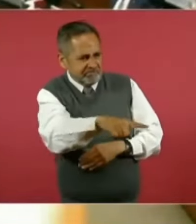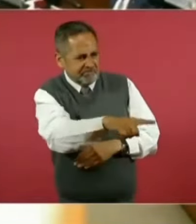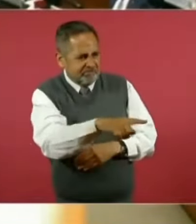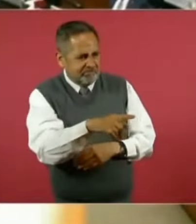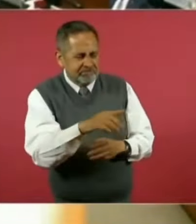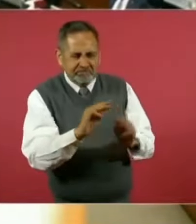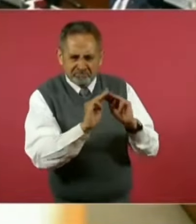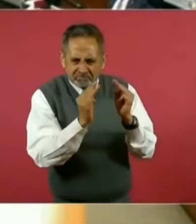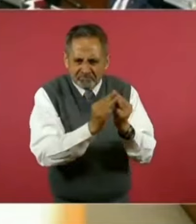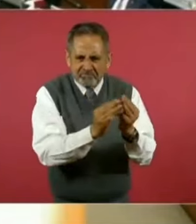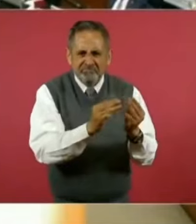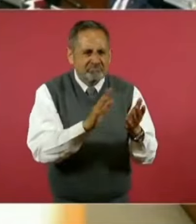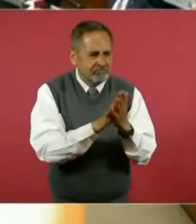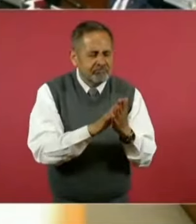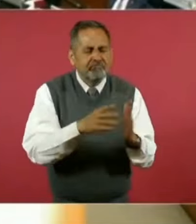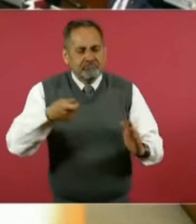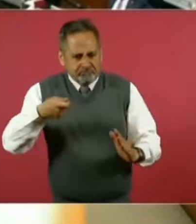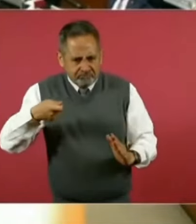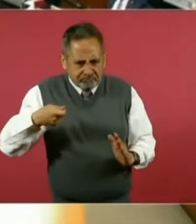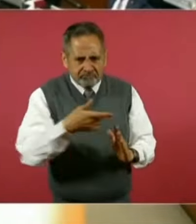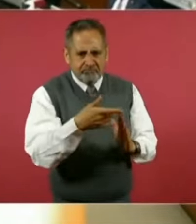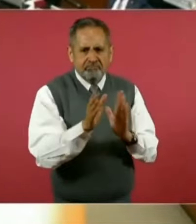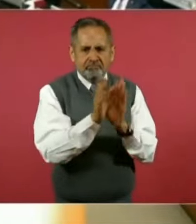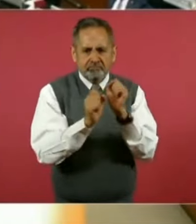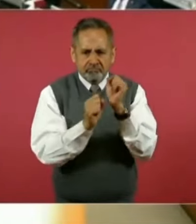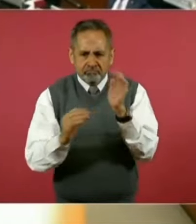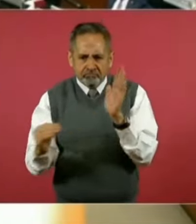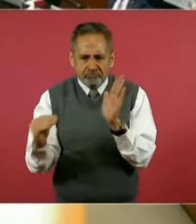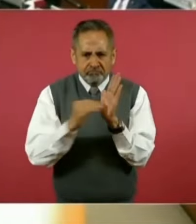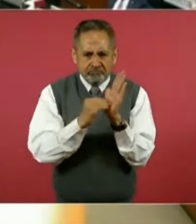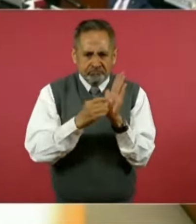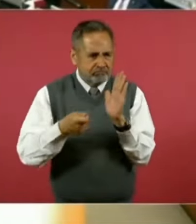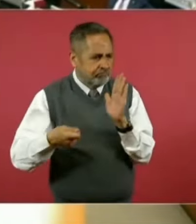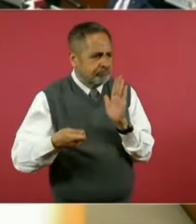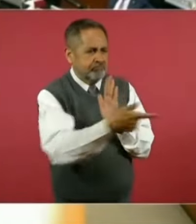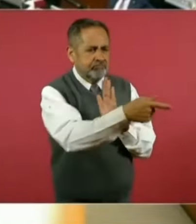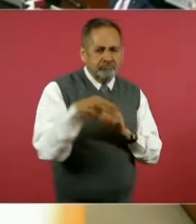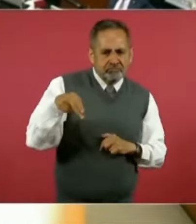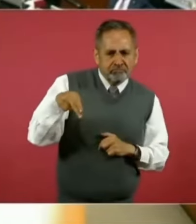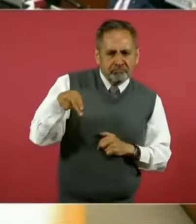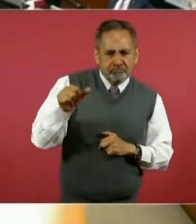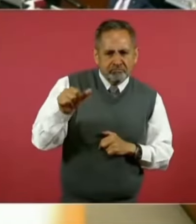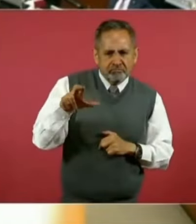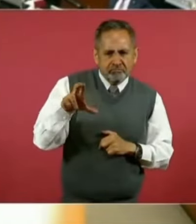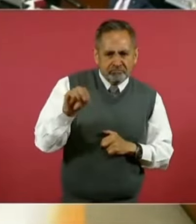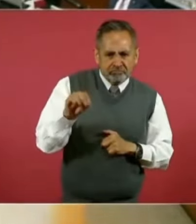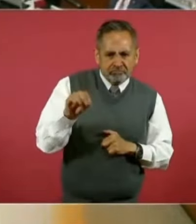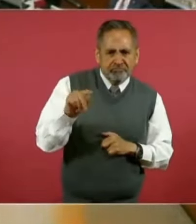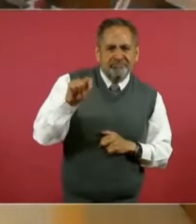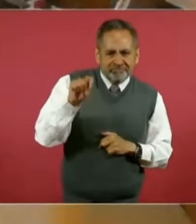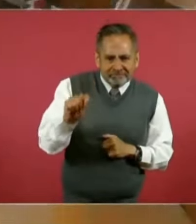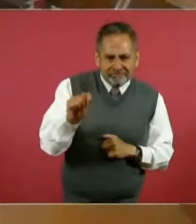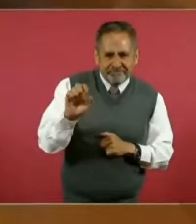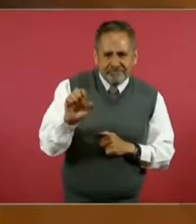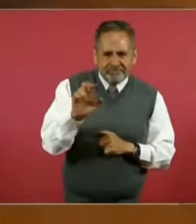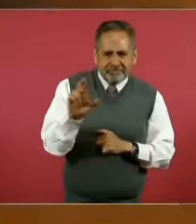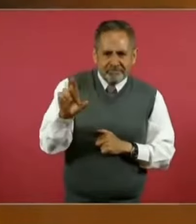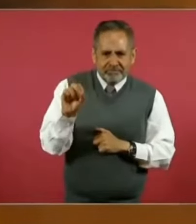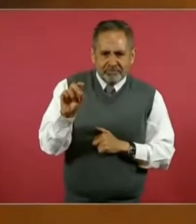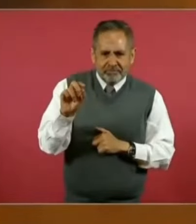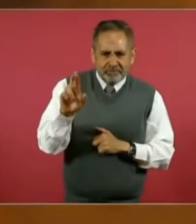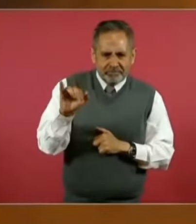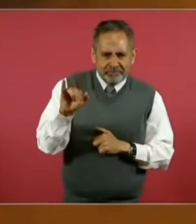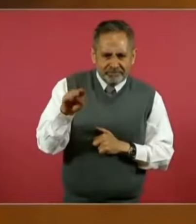el delito de narcoterrorismo, que nos atrevamos a hacerlo,